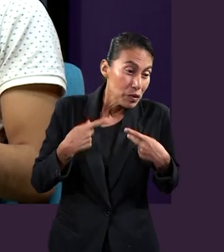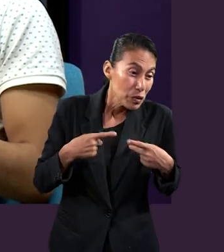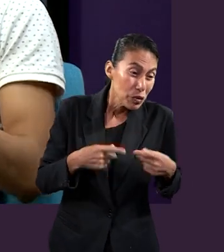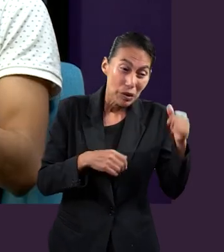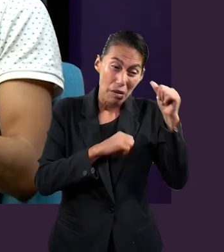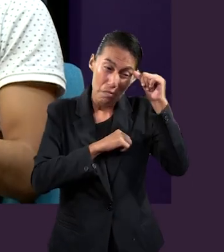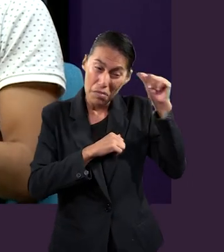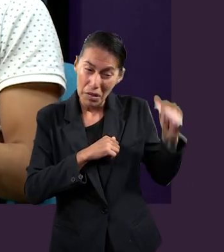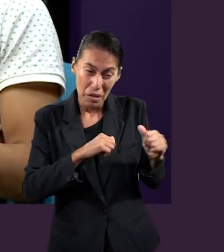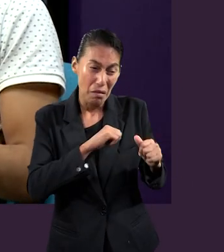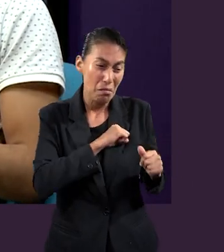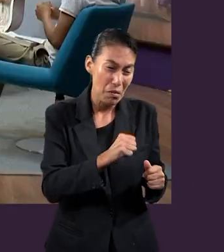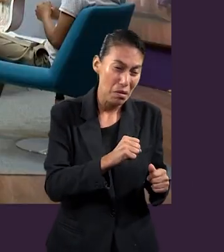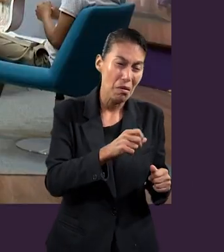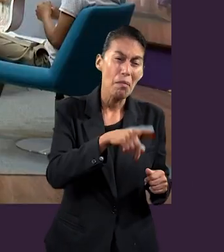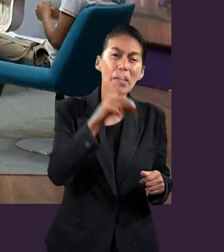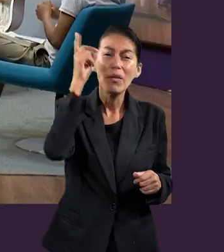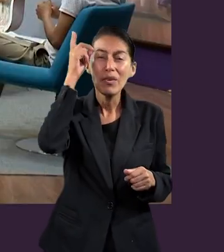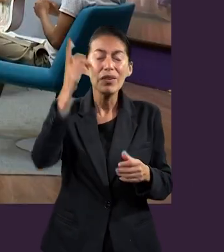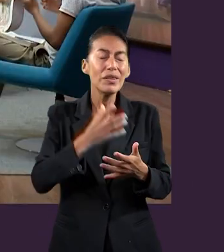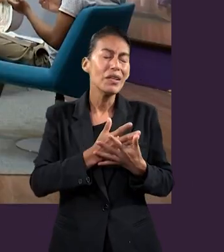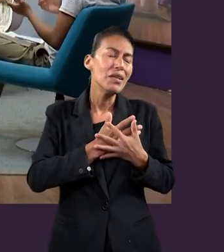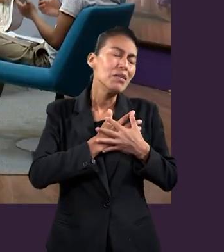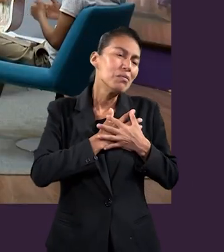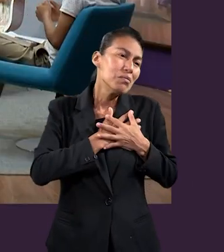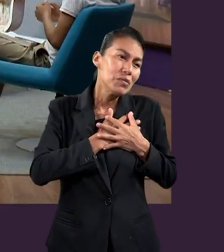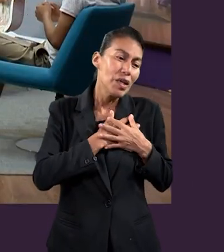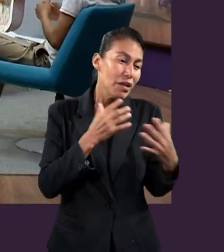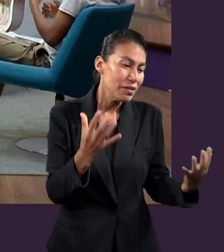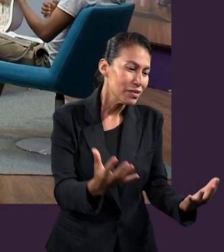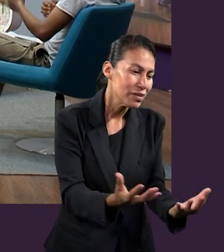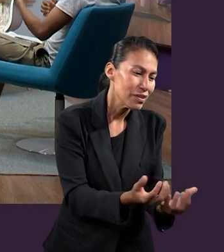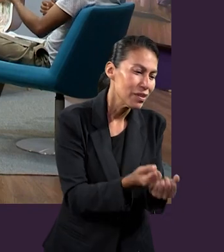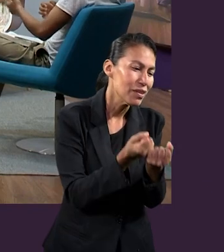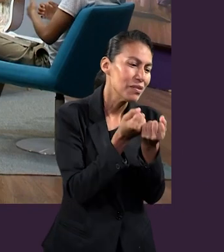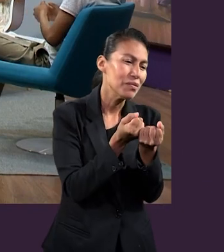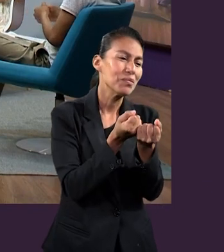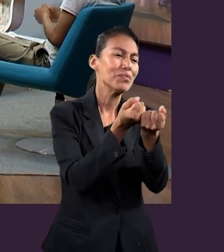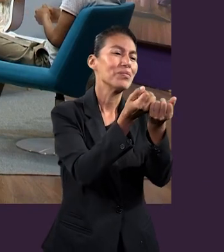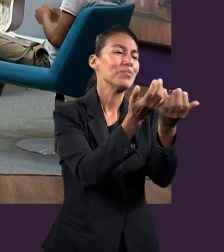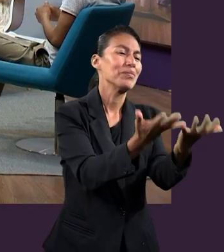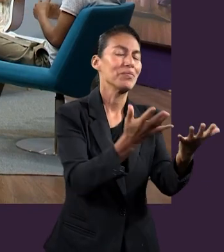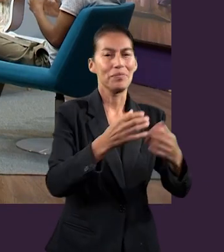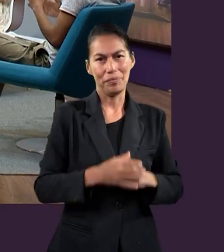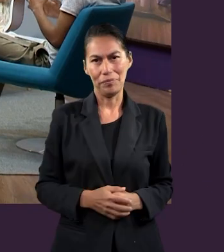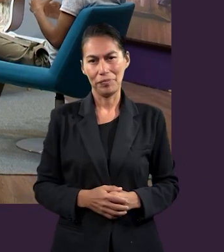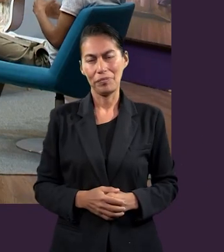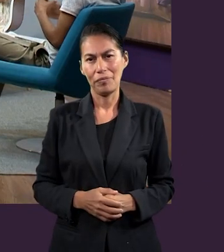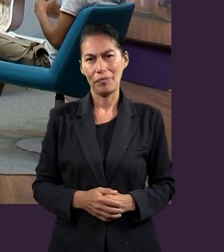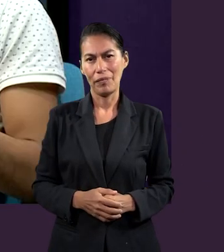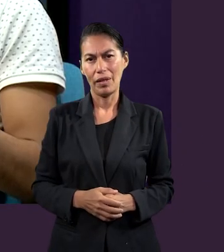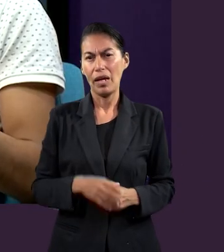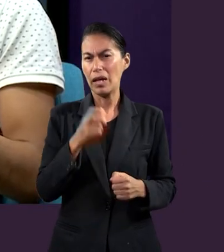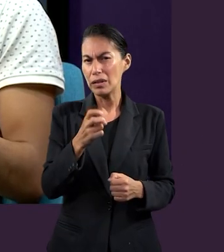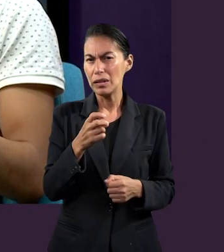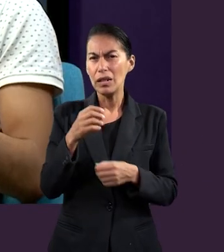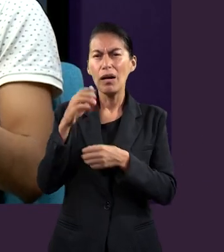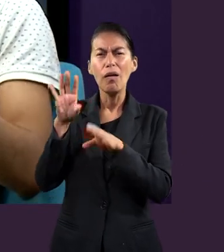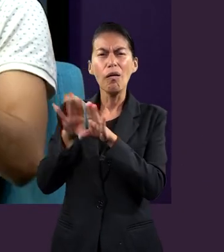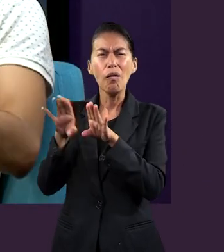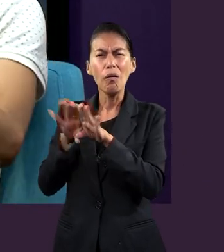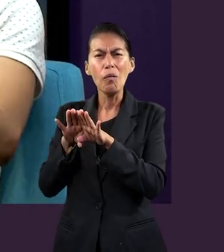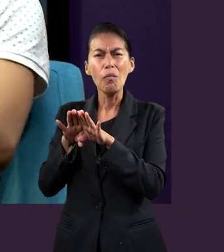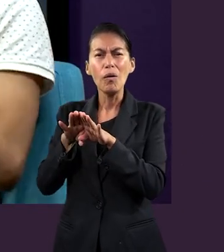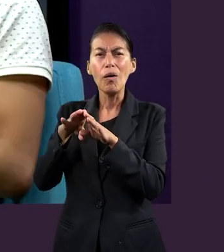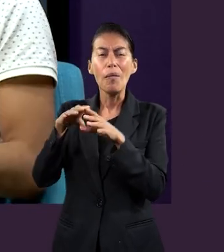hacia el pecador, ¿no? Que da la redención, o sea, ese misterio de